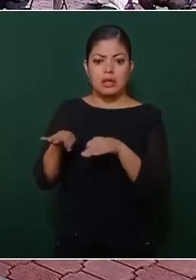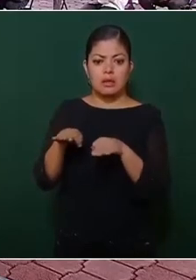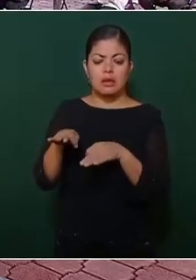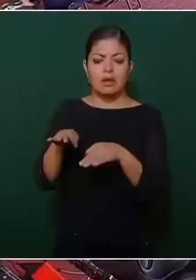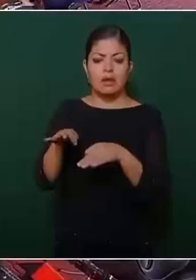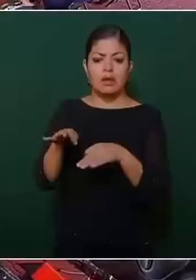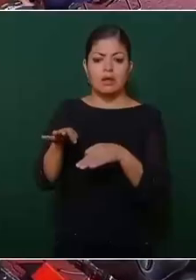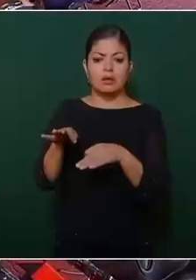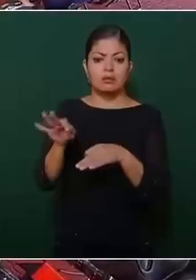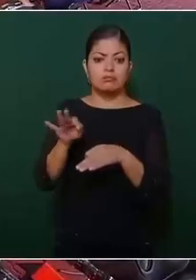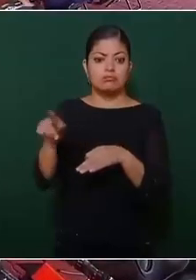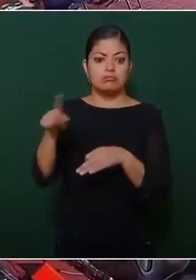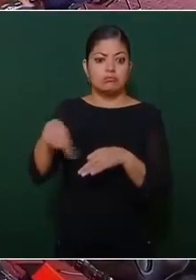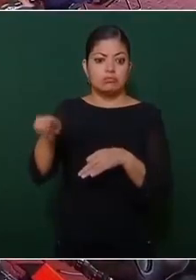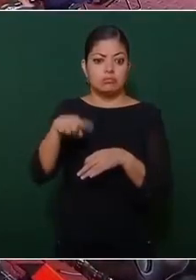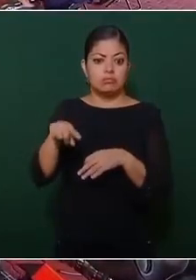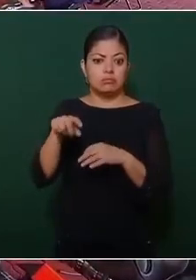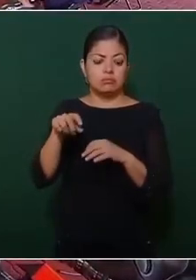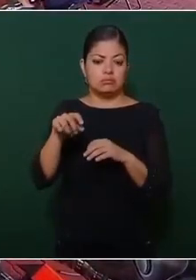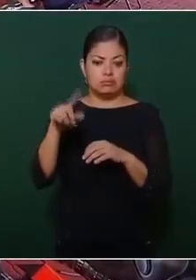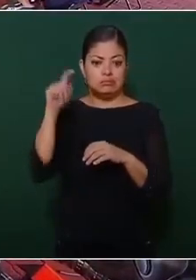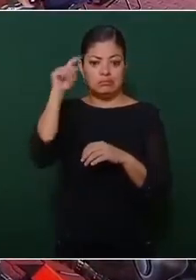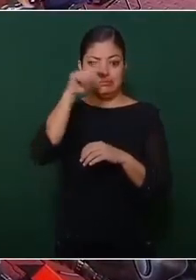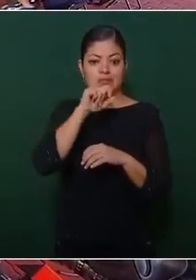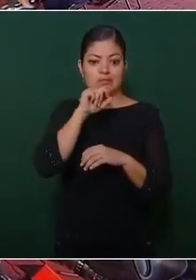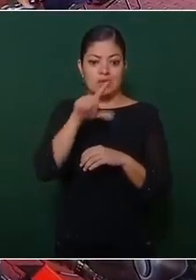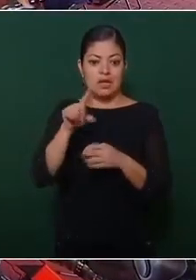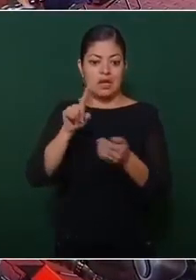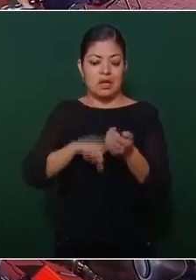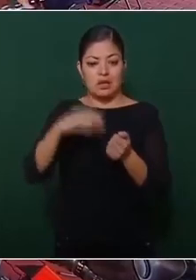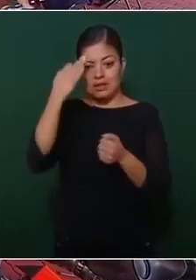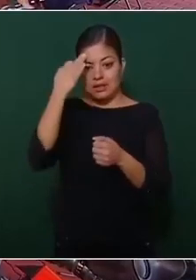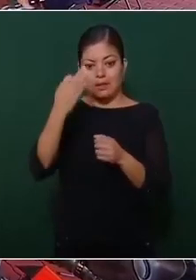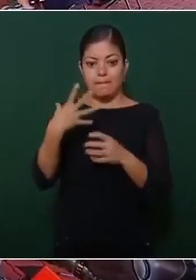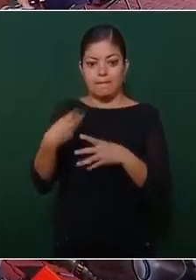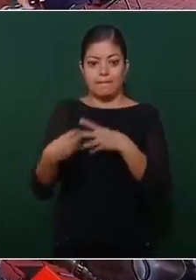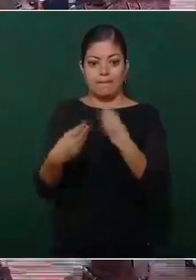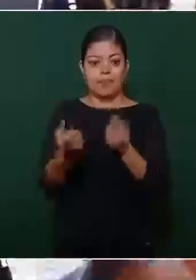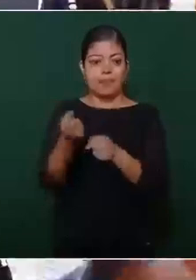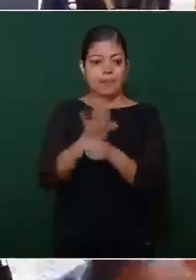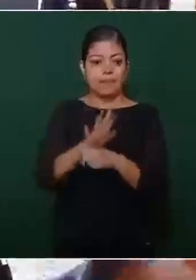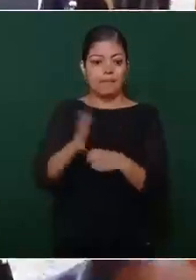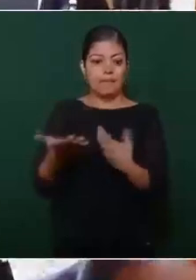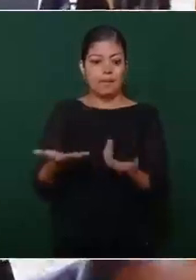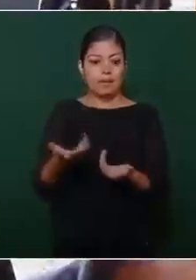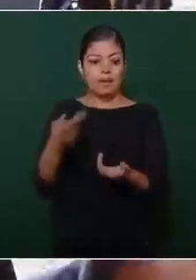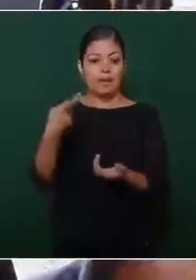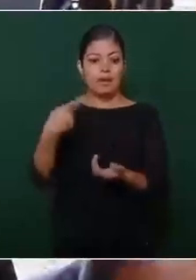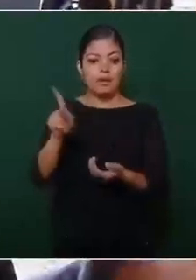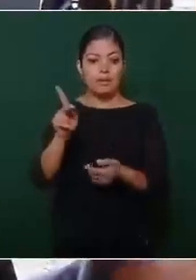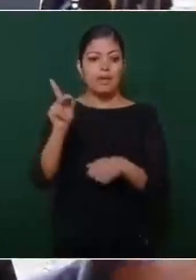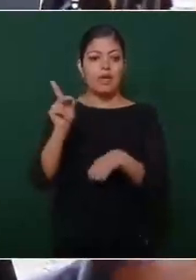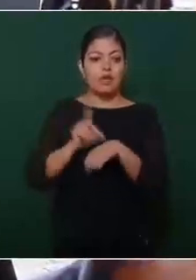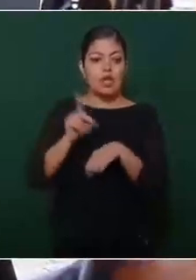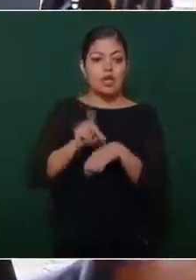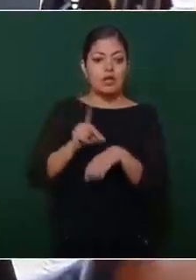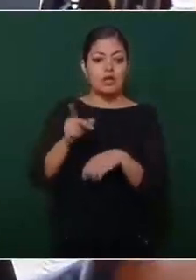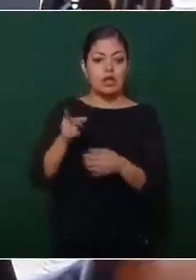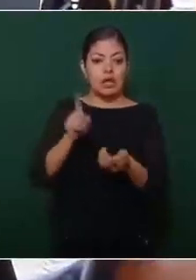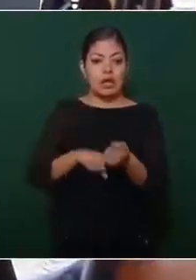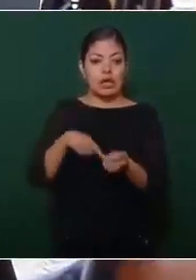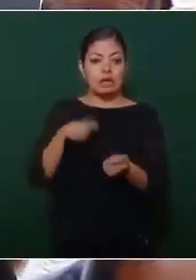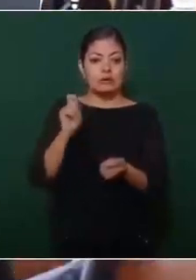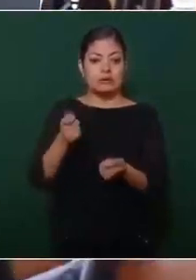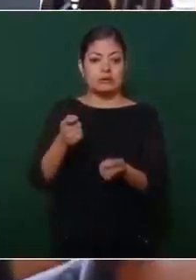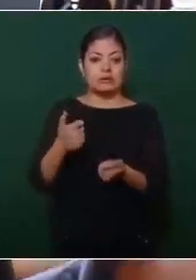difícil situación económica en el país, que sale después de la pandemia y que busca como salir adelante, pero que día a día se enfrenta con hechos de